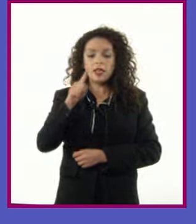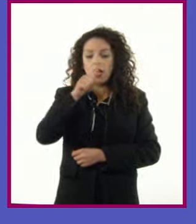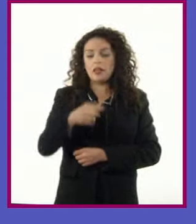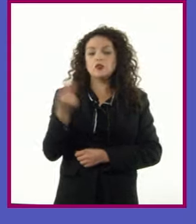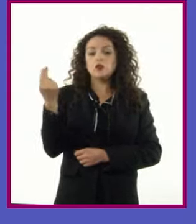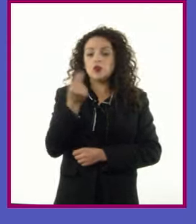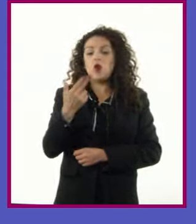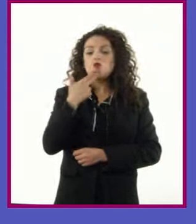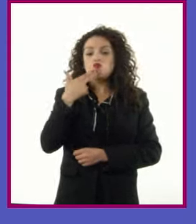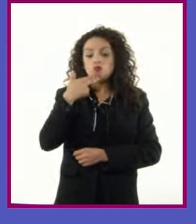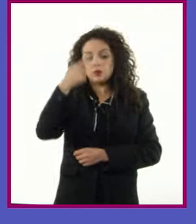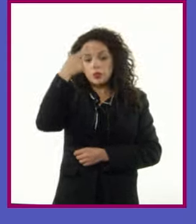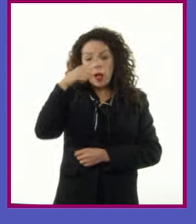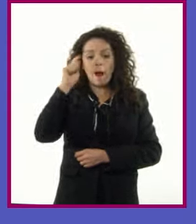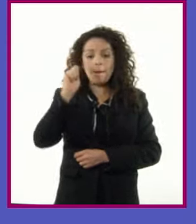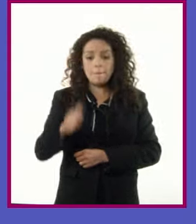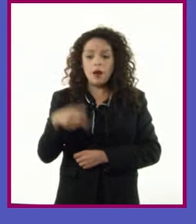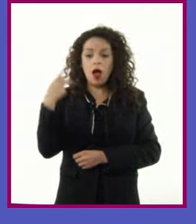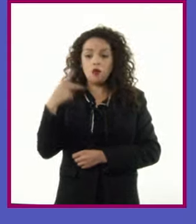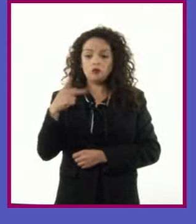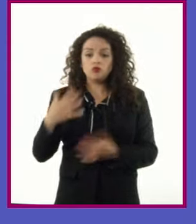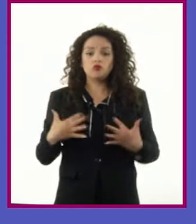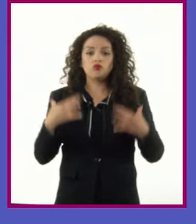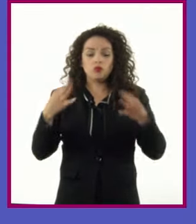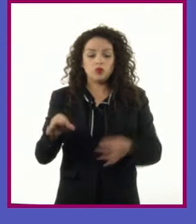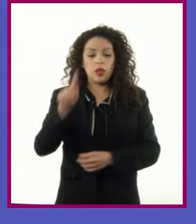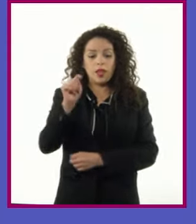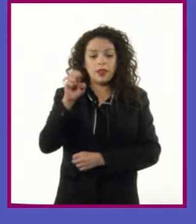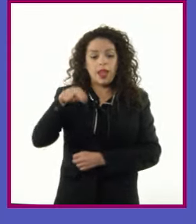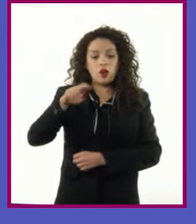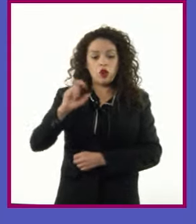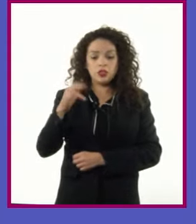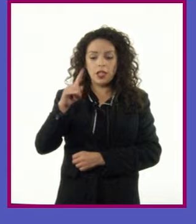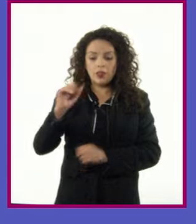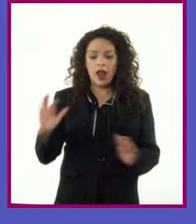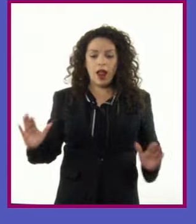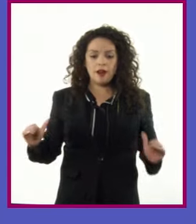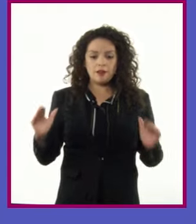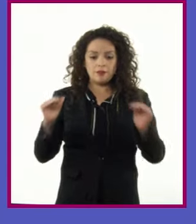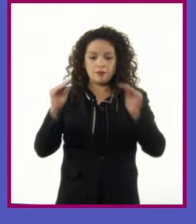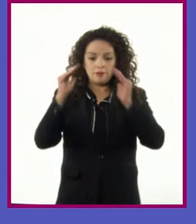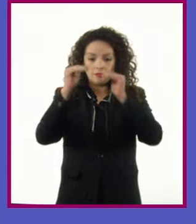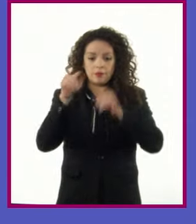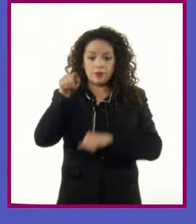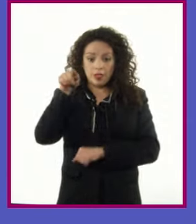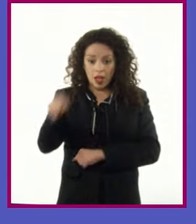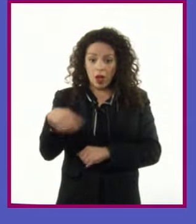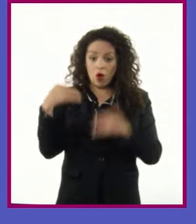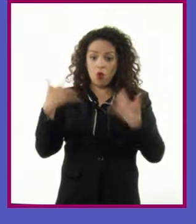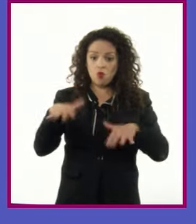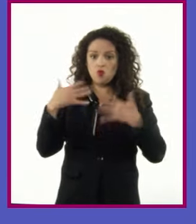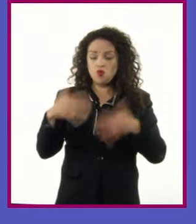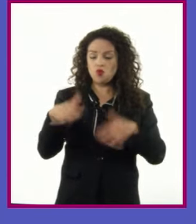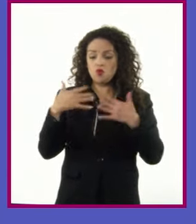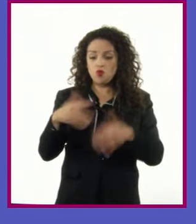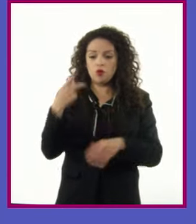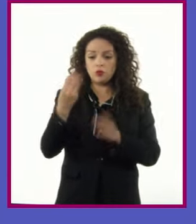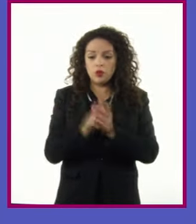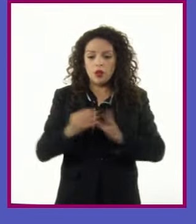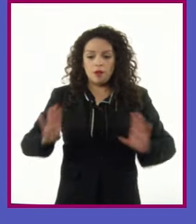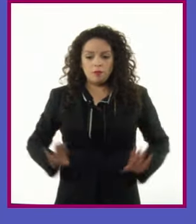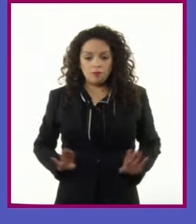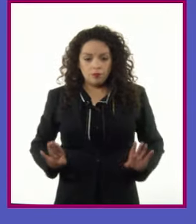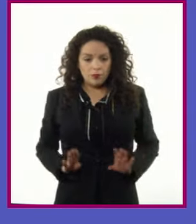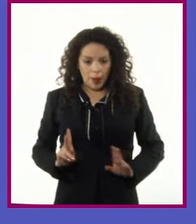simpleza y propiedades Esta planta, oriunda de América Ha sido una de las especies más valoradas de Mesoamérica desde